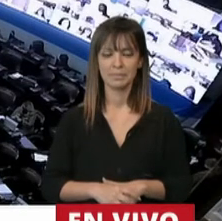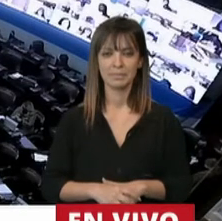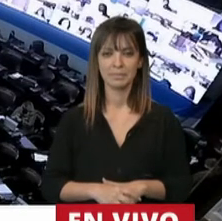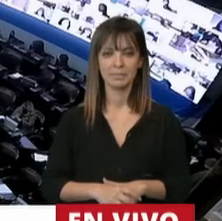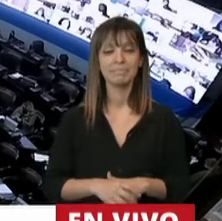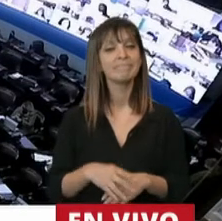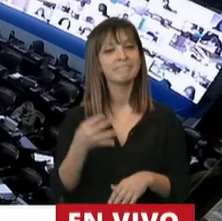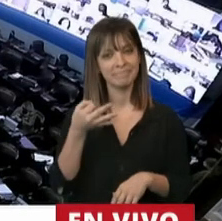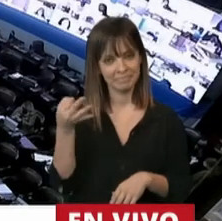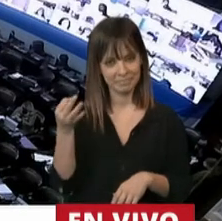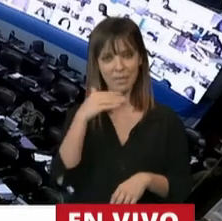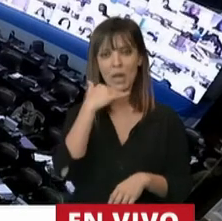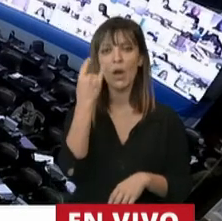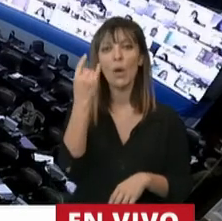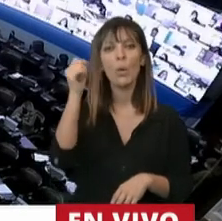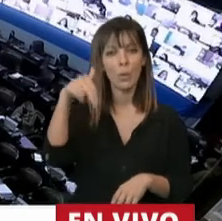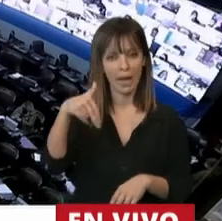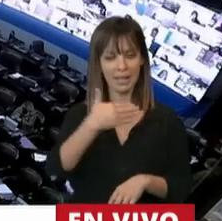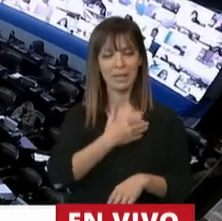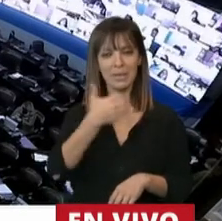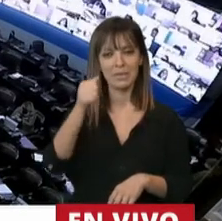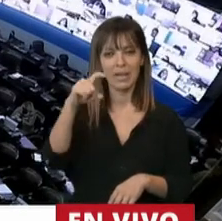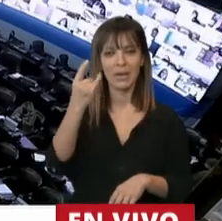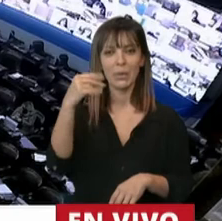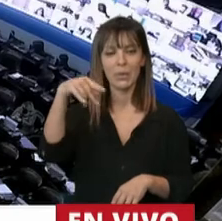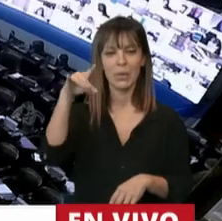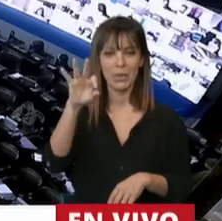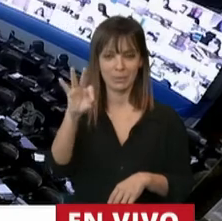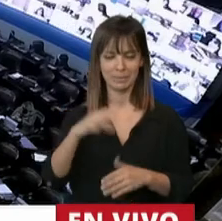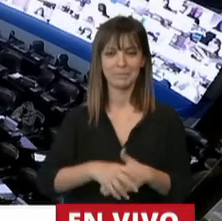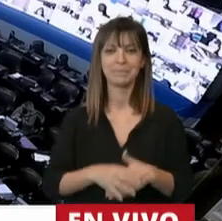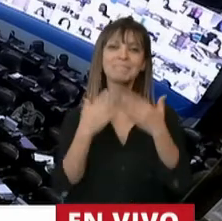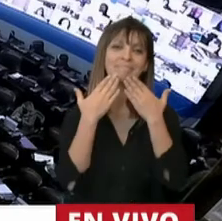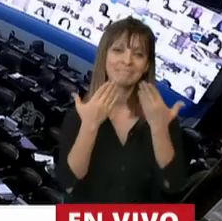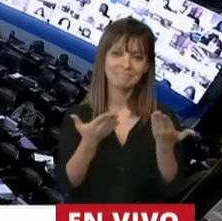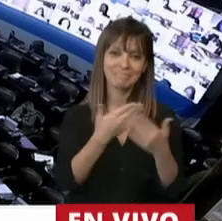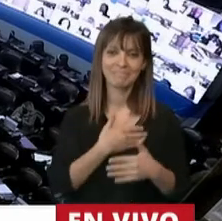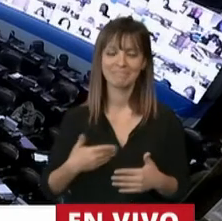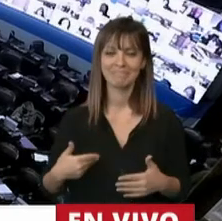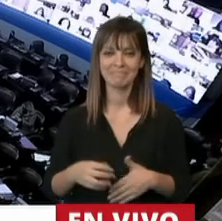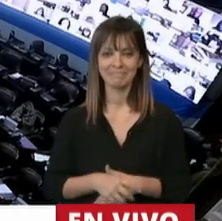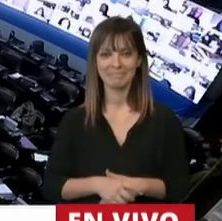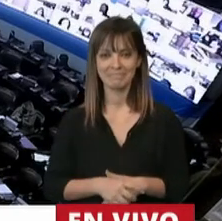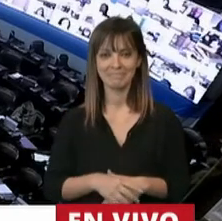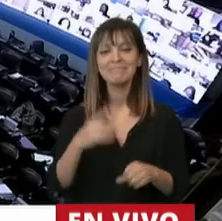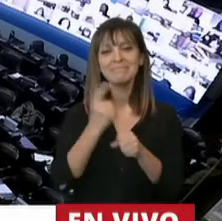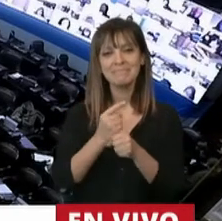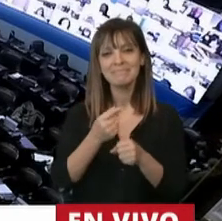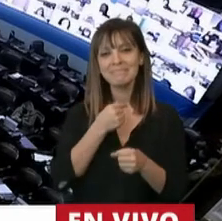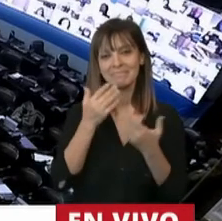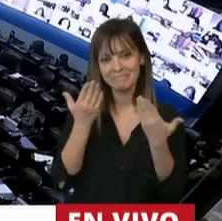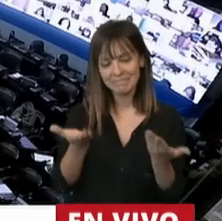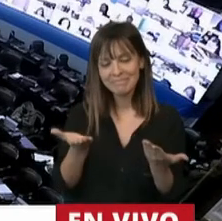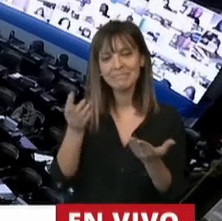Exactamente, Juan Facundo. Muchas gracias, señor Presidente. Bueno, primero quiero destacar